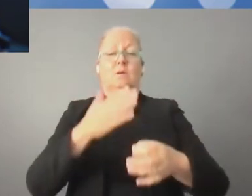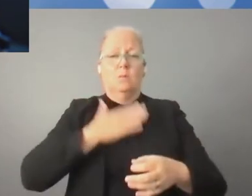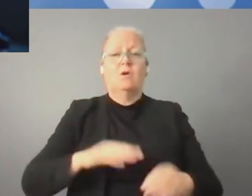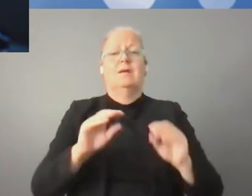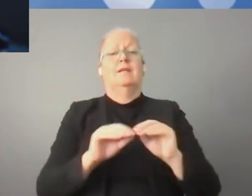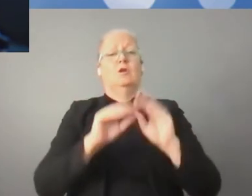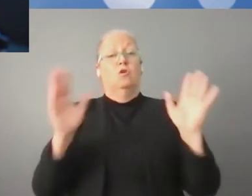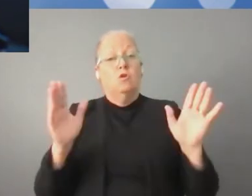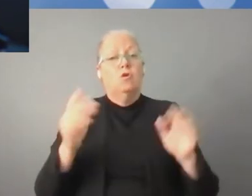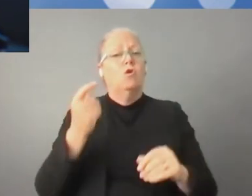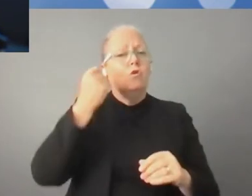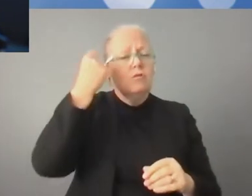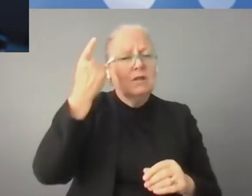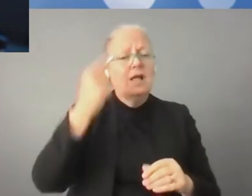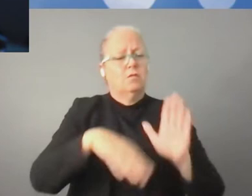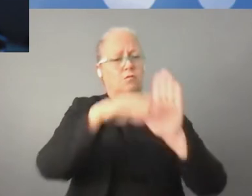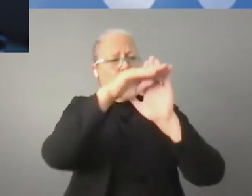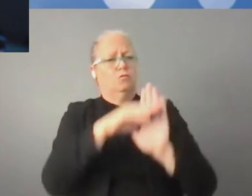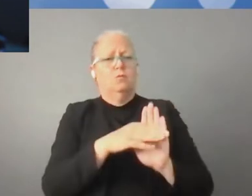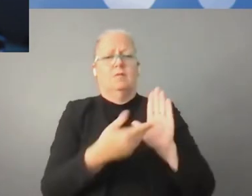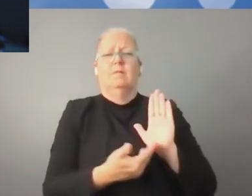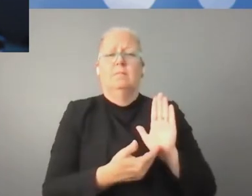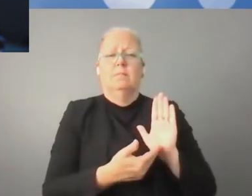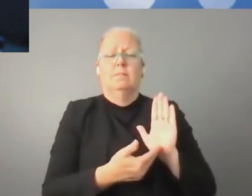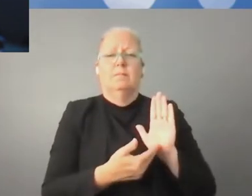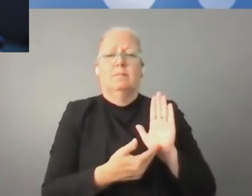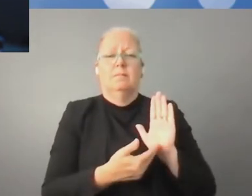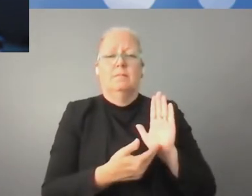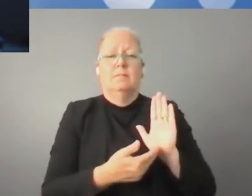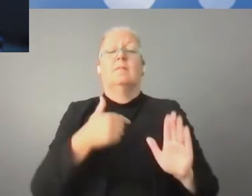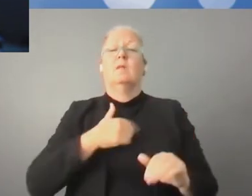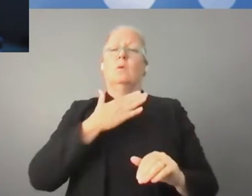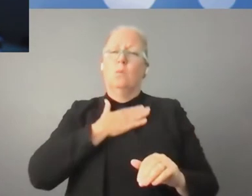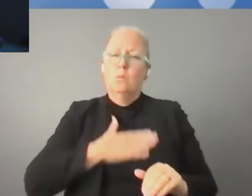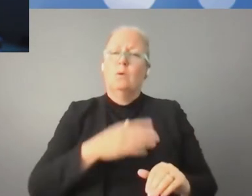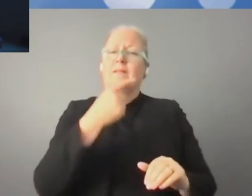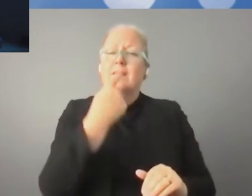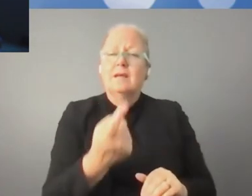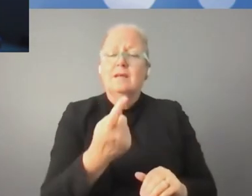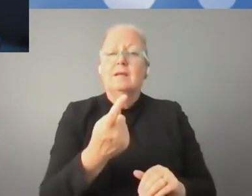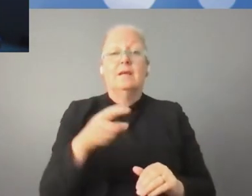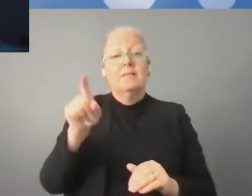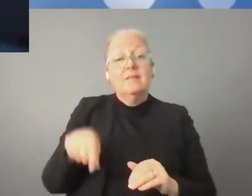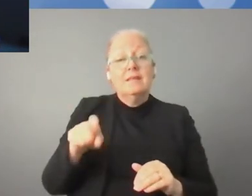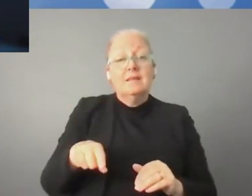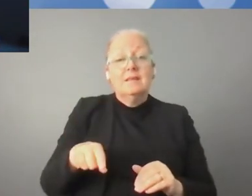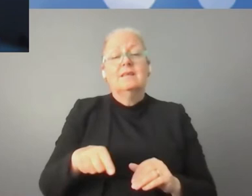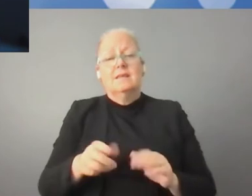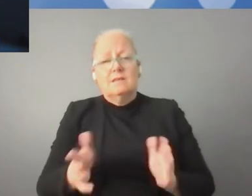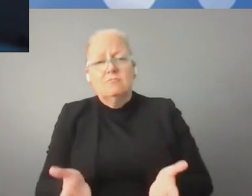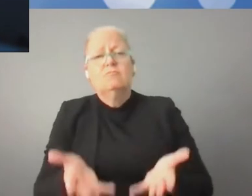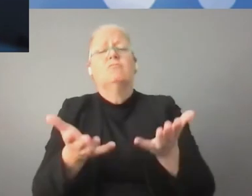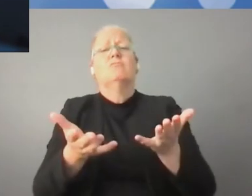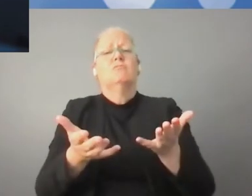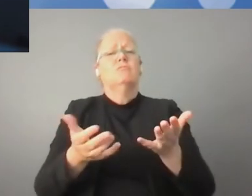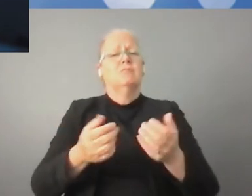ustedes saben, las inversiones son muy importantes, pero también tienen que ser realizadas en el marco de un sistema que sea justo para